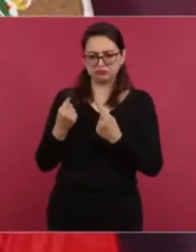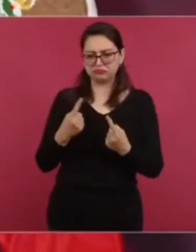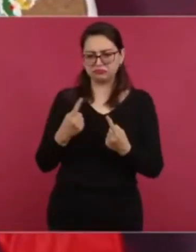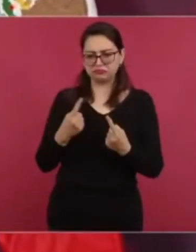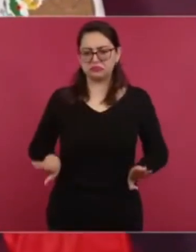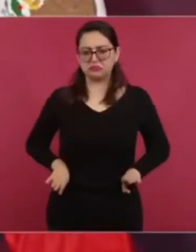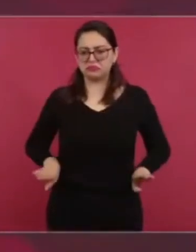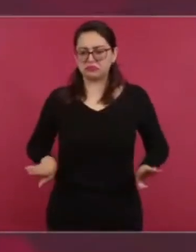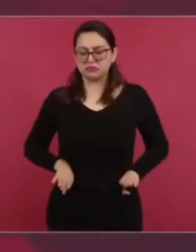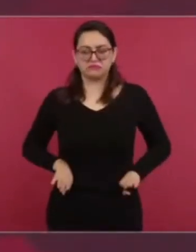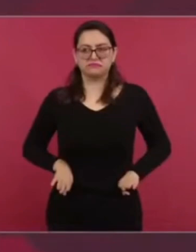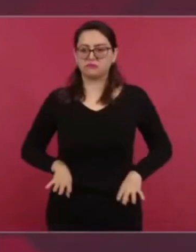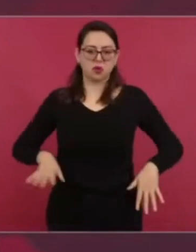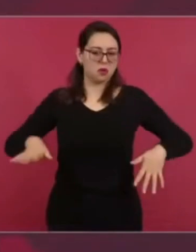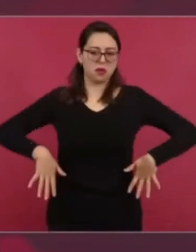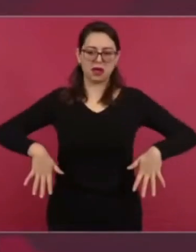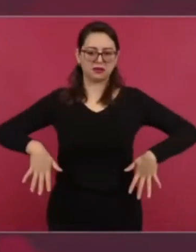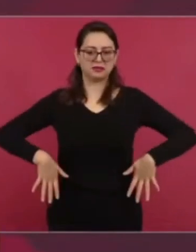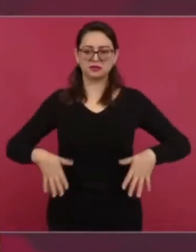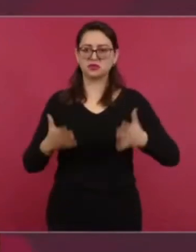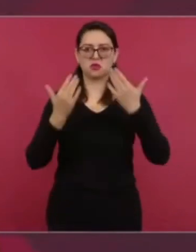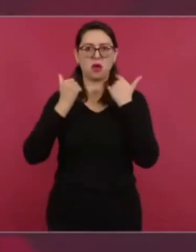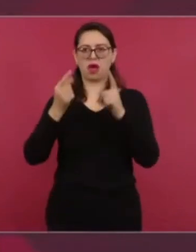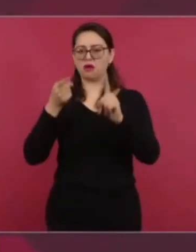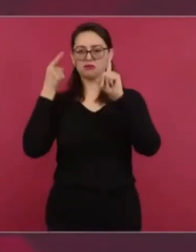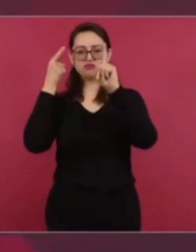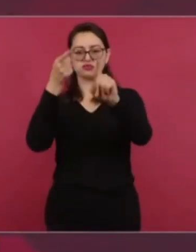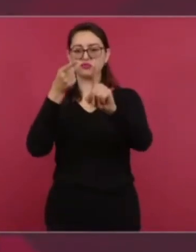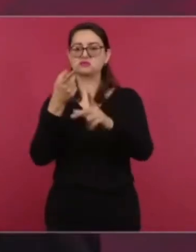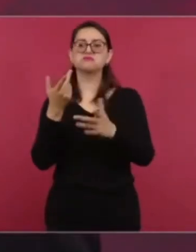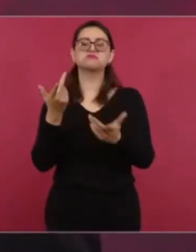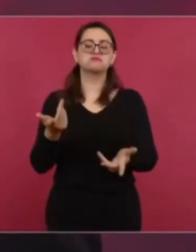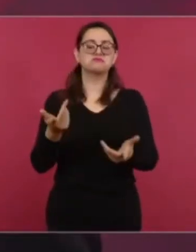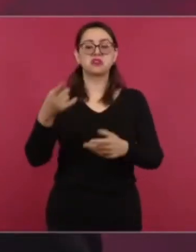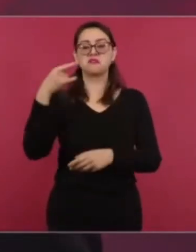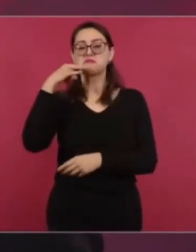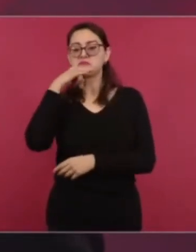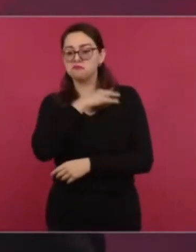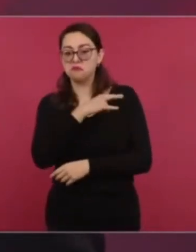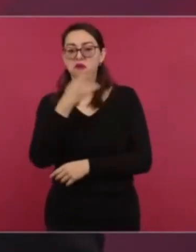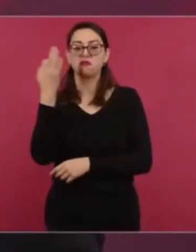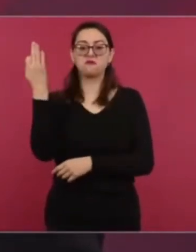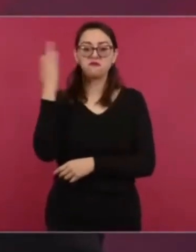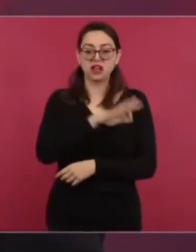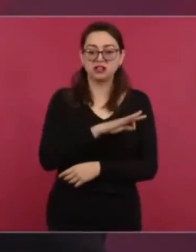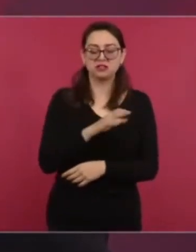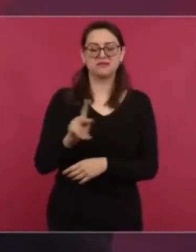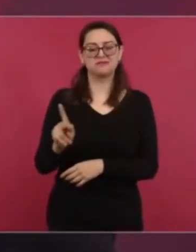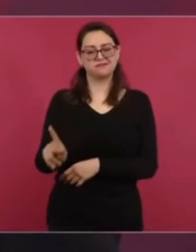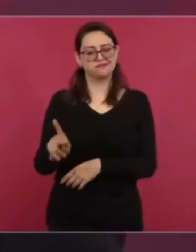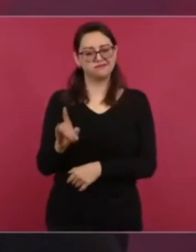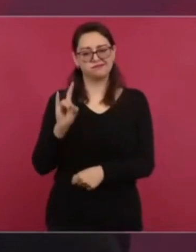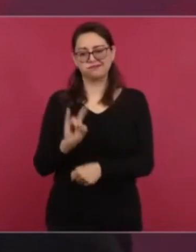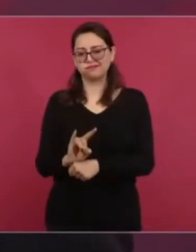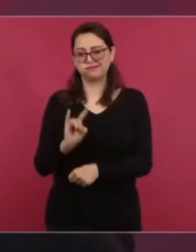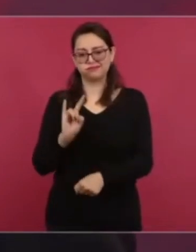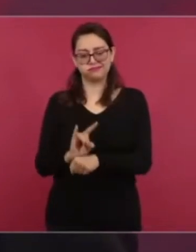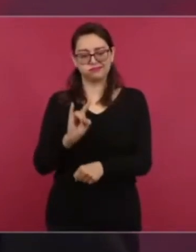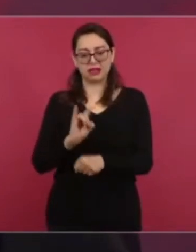muy derechosos. son muy falsarios. Hay mucha simulación en todo esto.